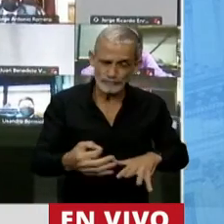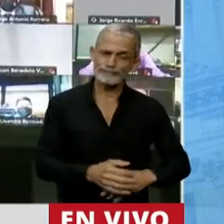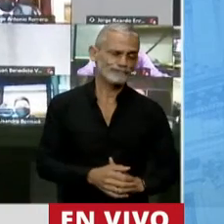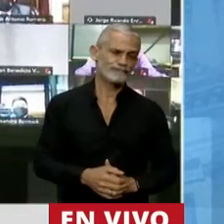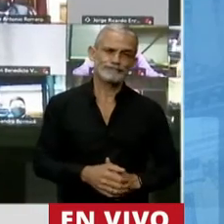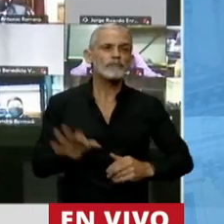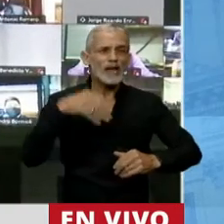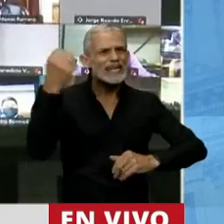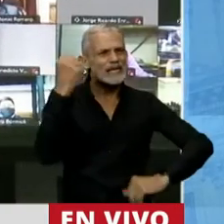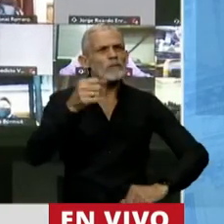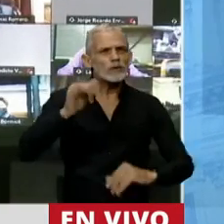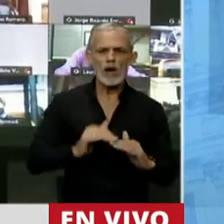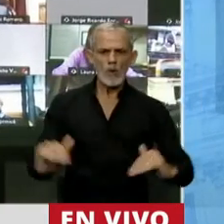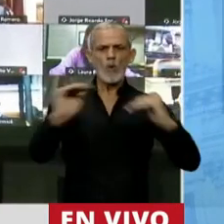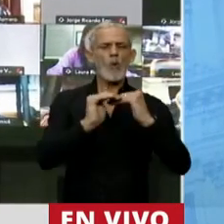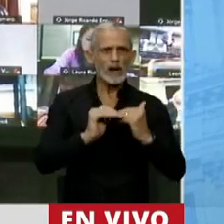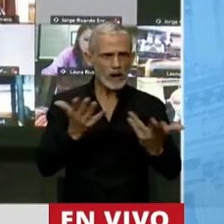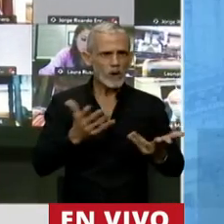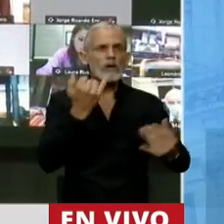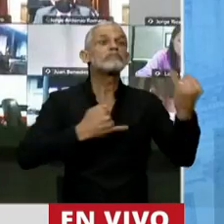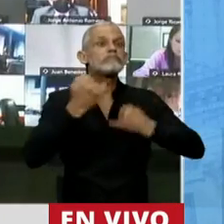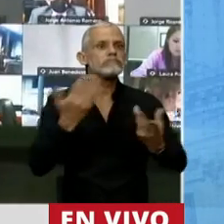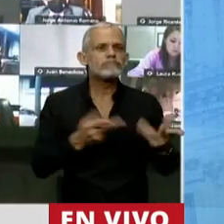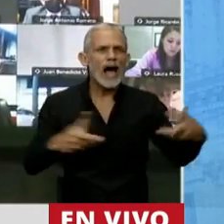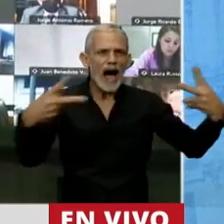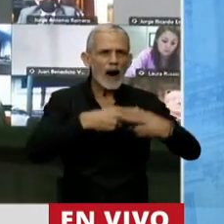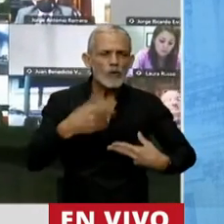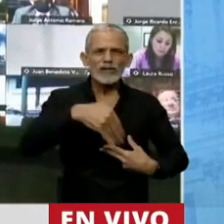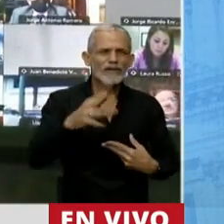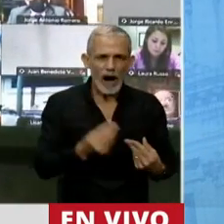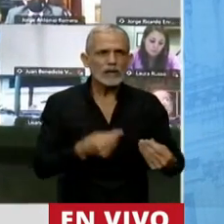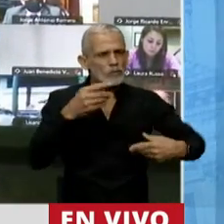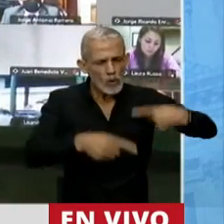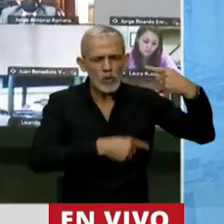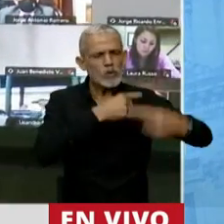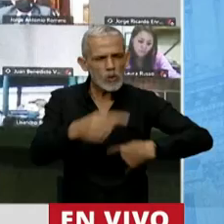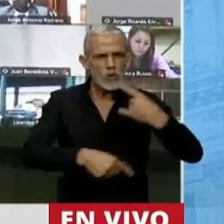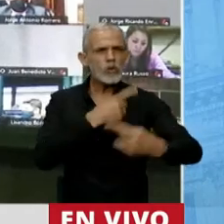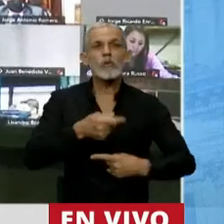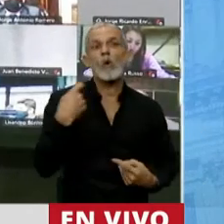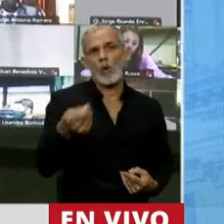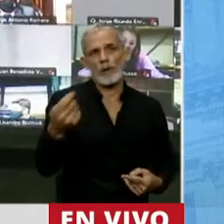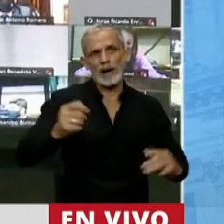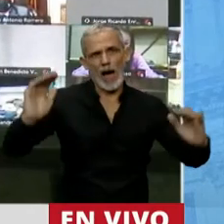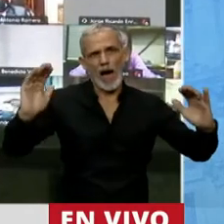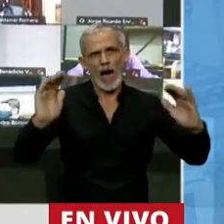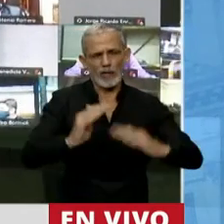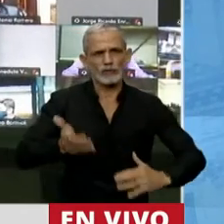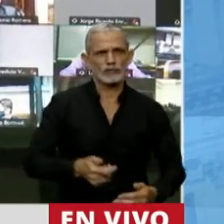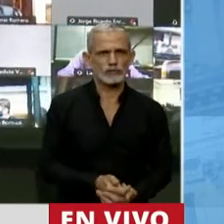Si tanto les importa la igualdad, expliquen el ajuste que vienen haciendo de manera sistemática a los jubilados.